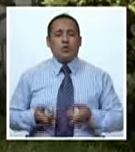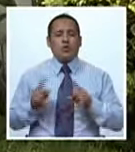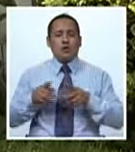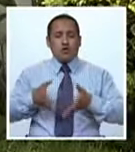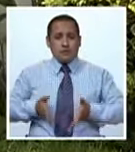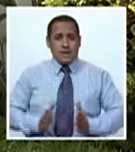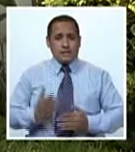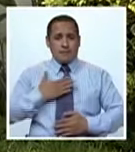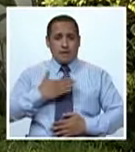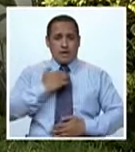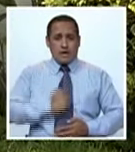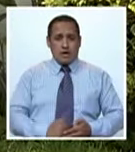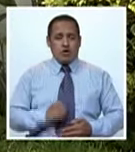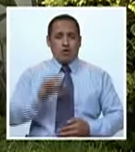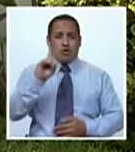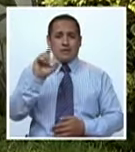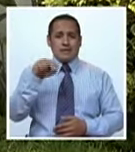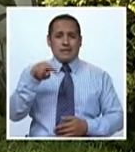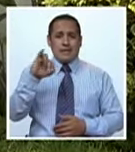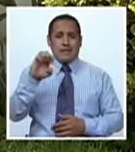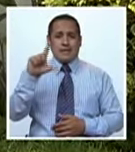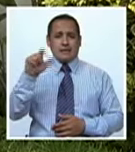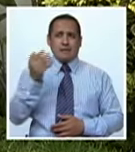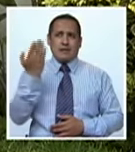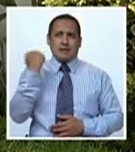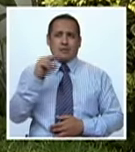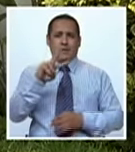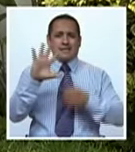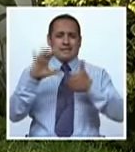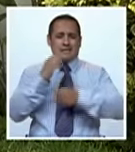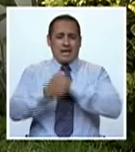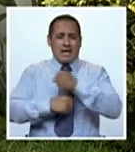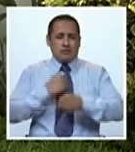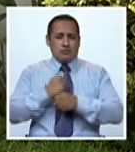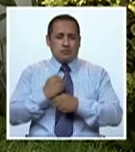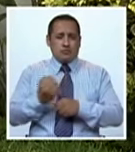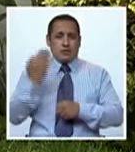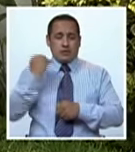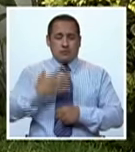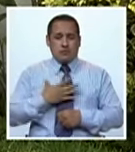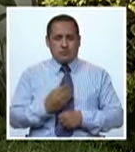Cuando nace mi hijo, Daniel, hace ya 26 años con el síndrome de Down,